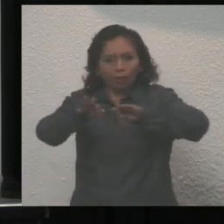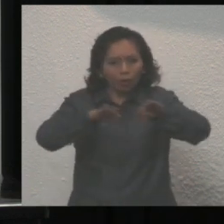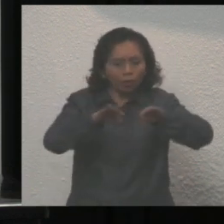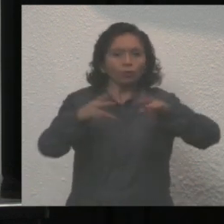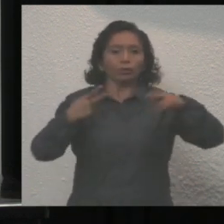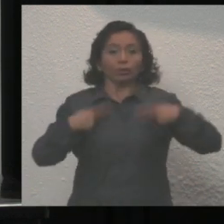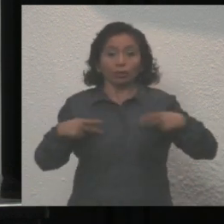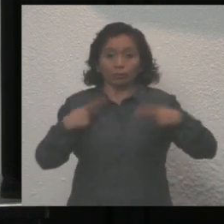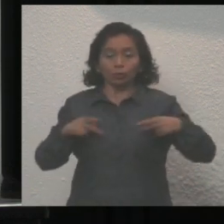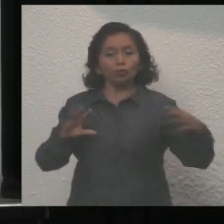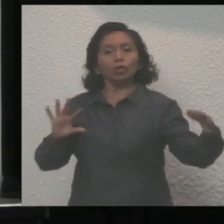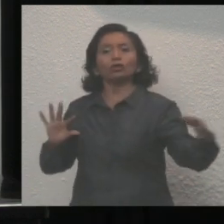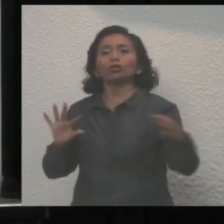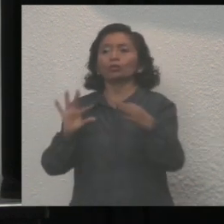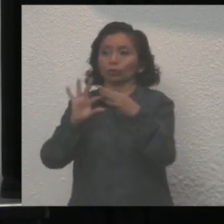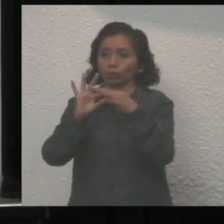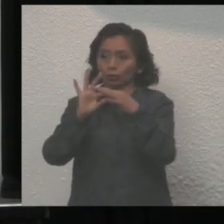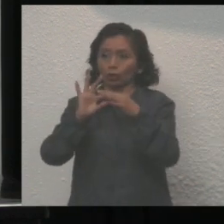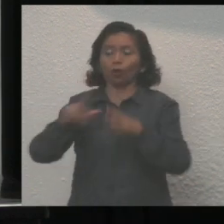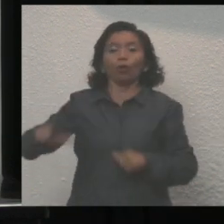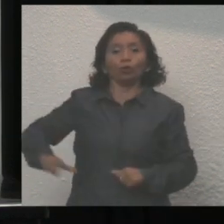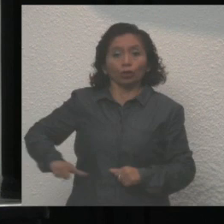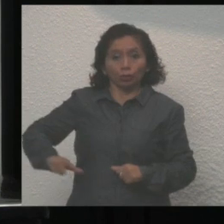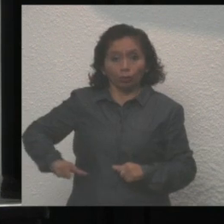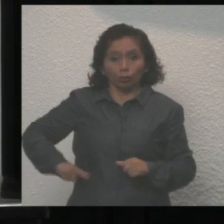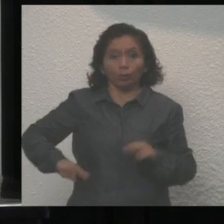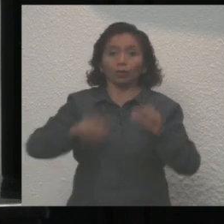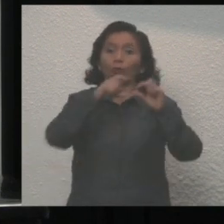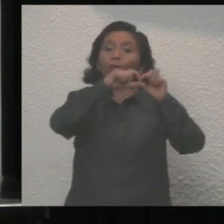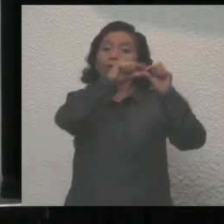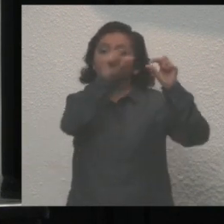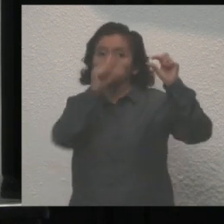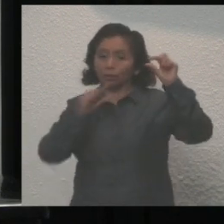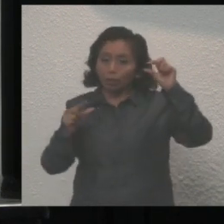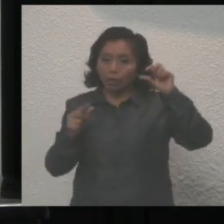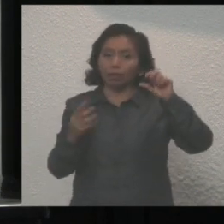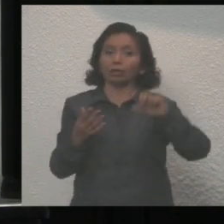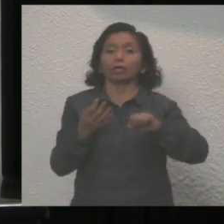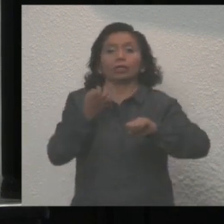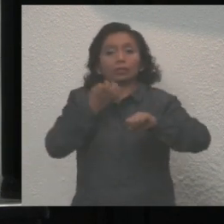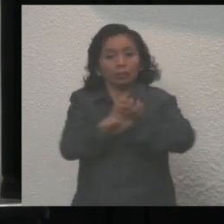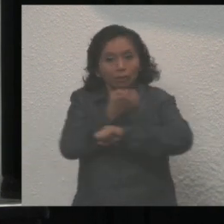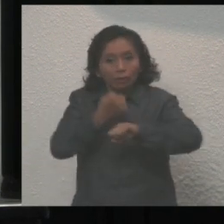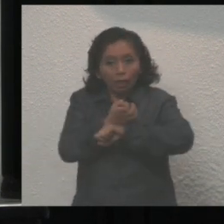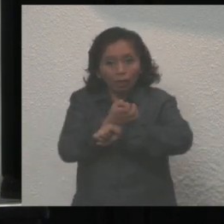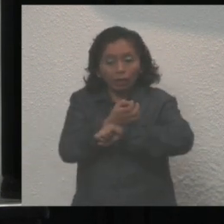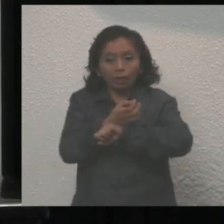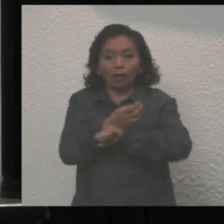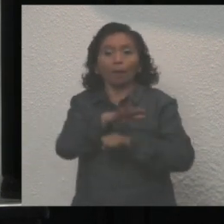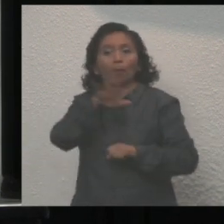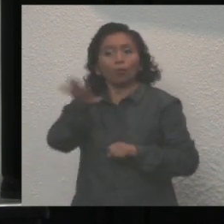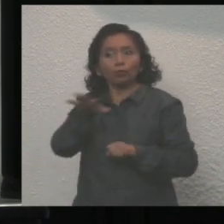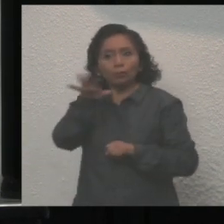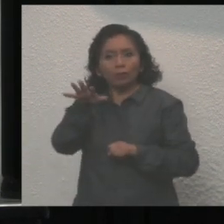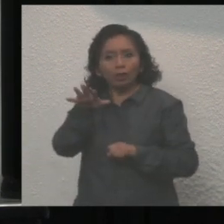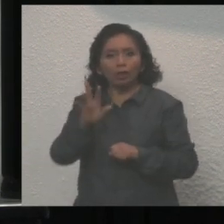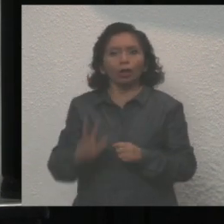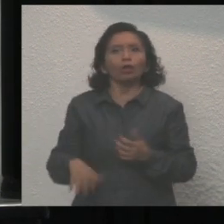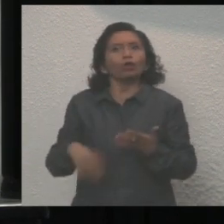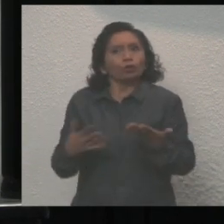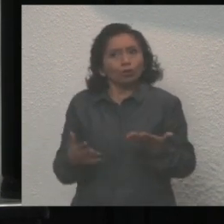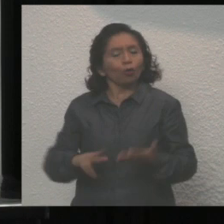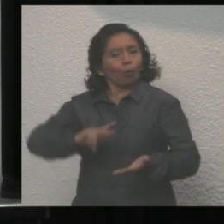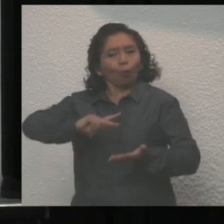y la coordinación del Gobierno Federal, estatal y municipales, nos mantenemos de nuevo como uno de los